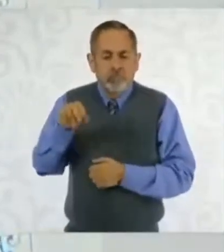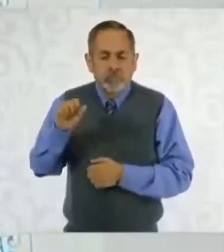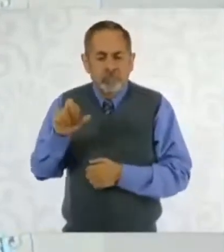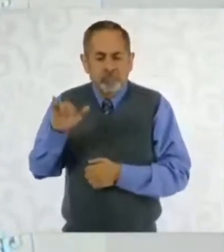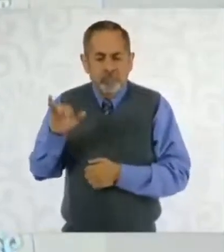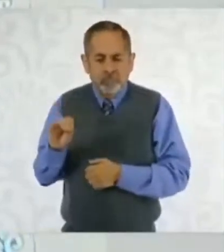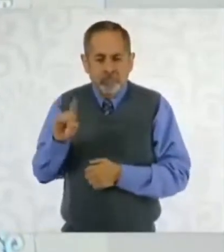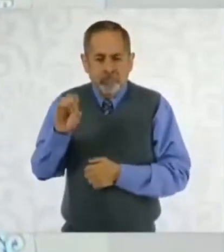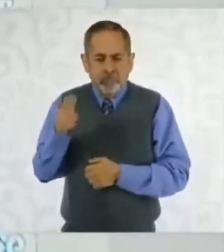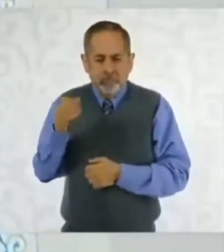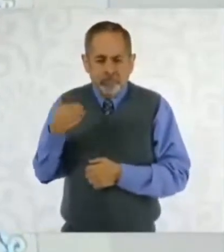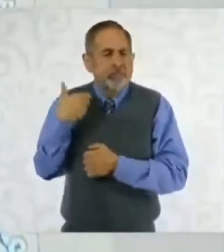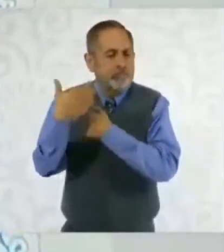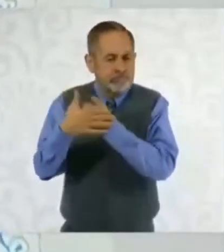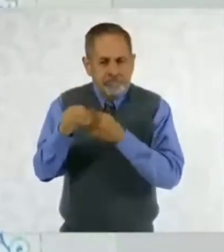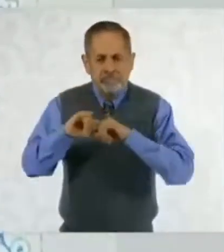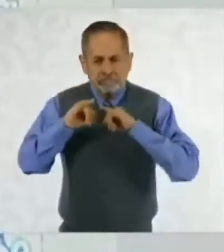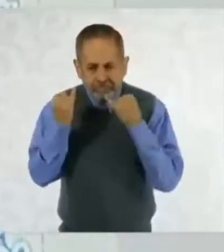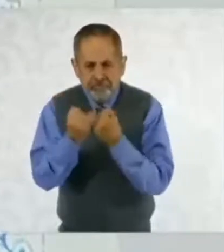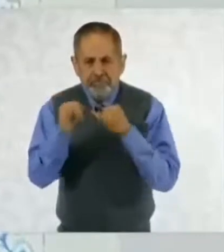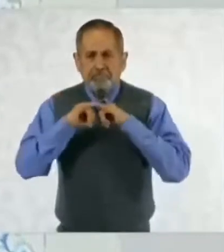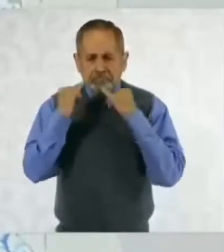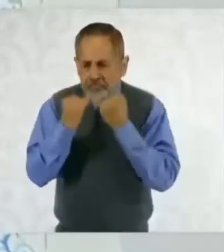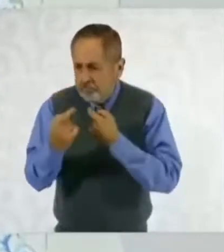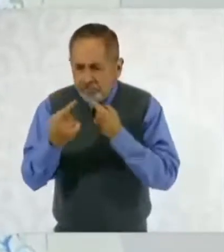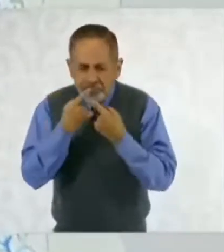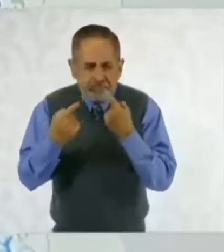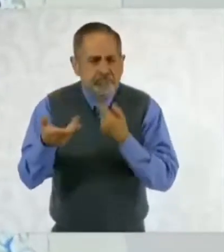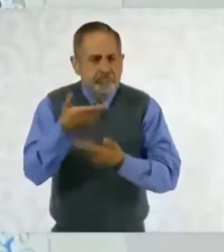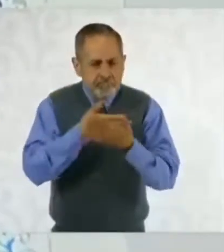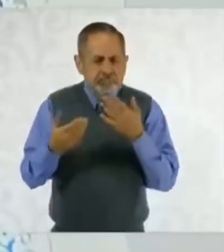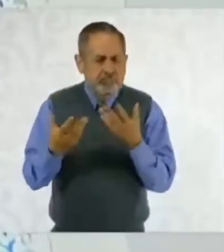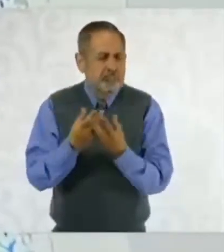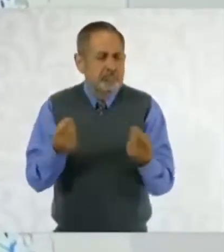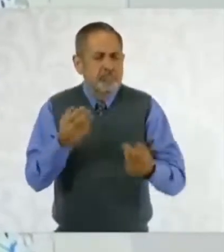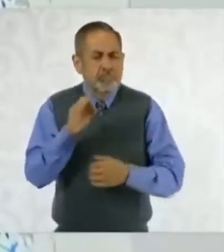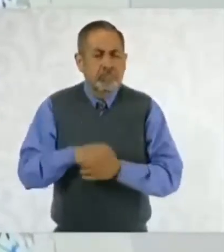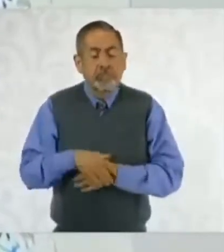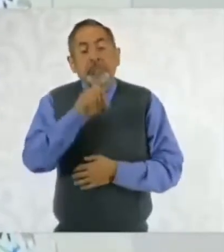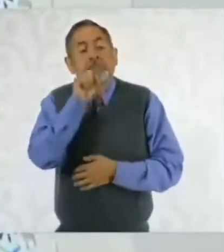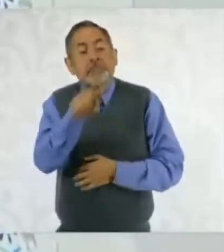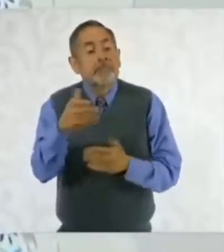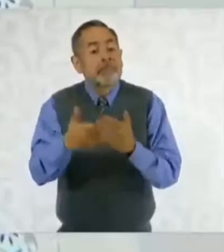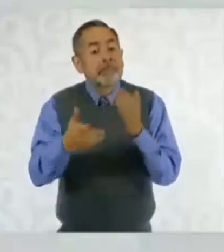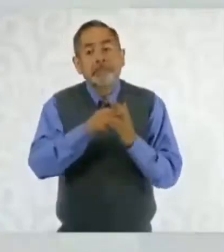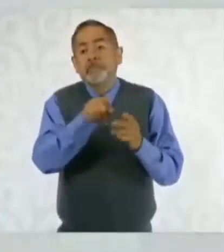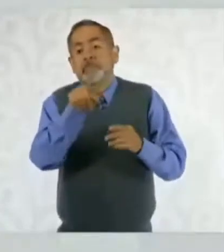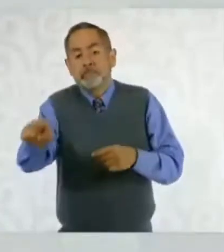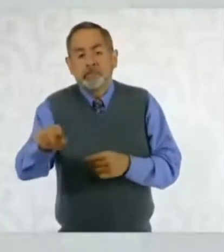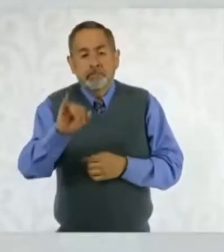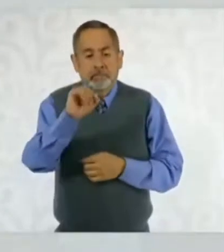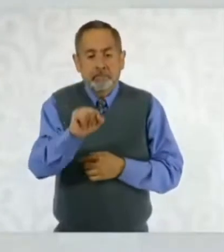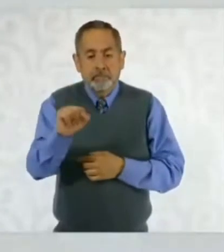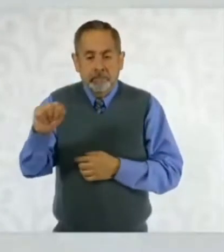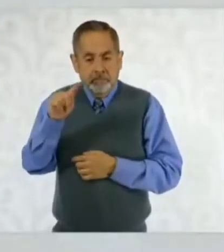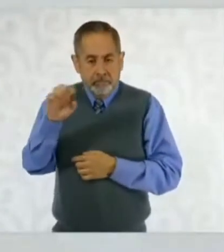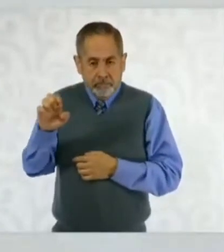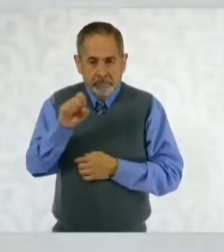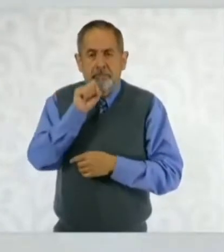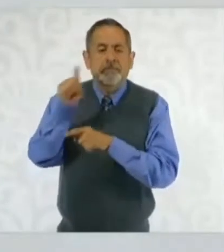y nos vamos a estar reuniendo periódicamente y también temas con el Issste, que está Martí también